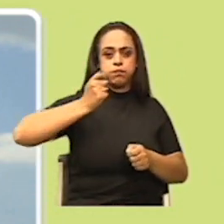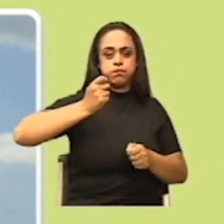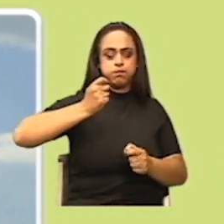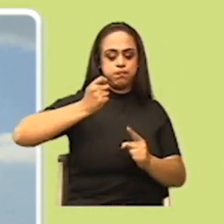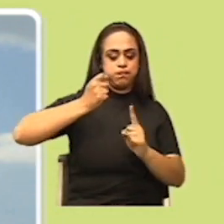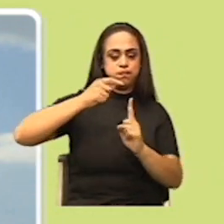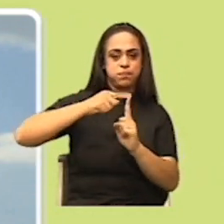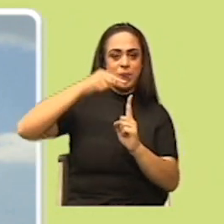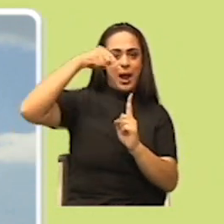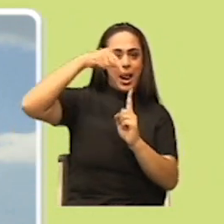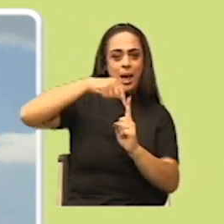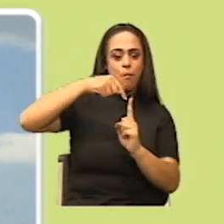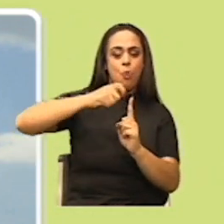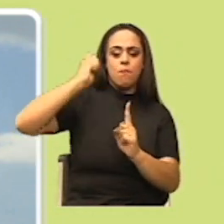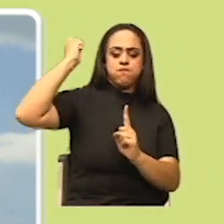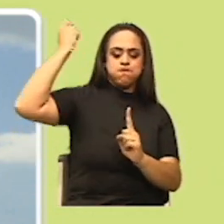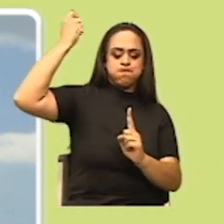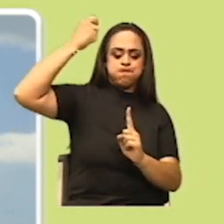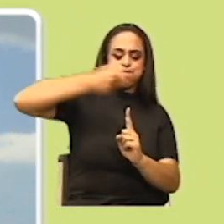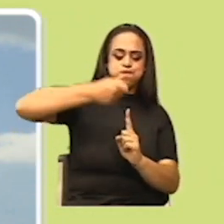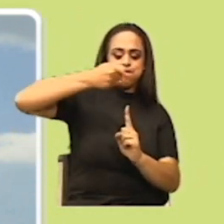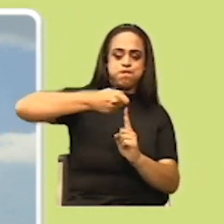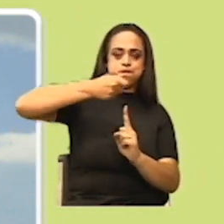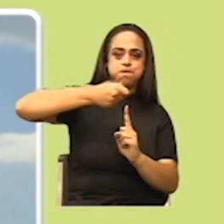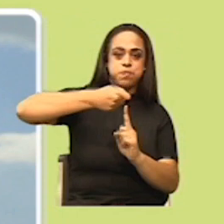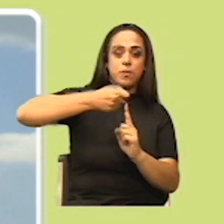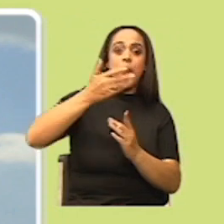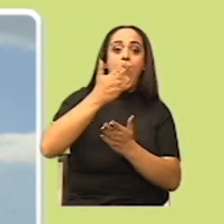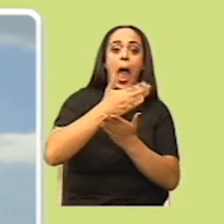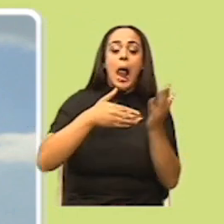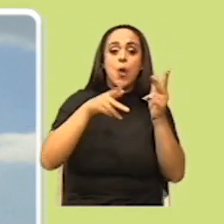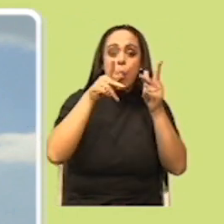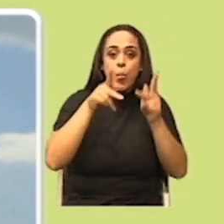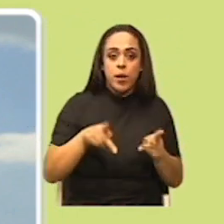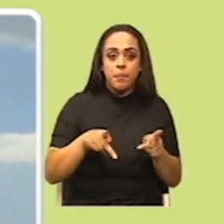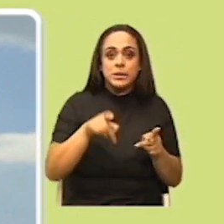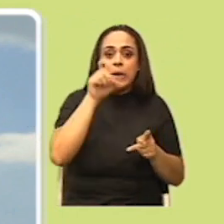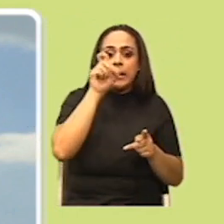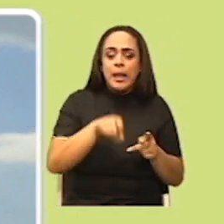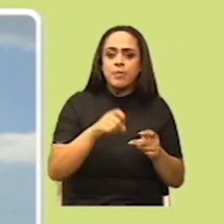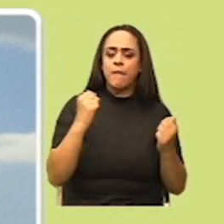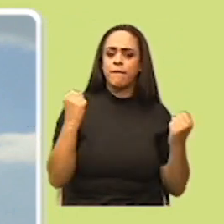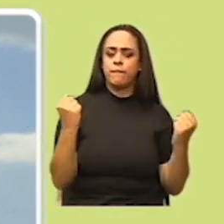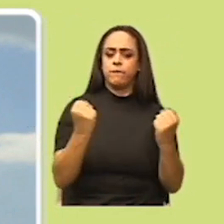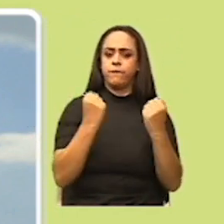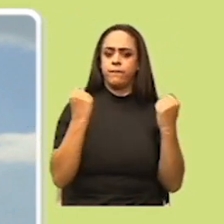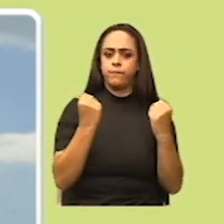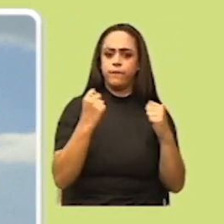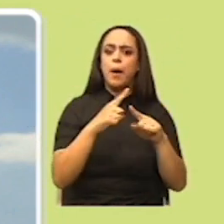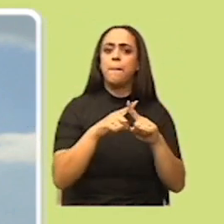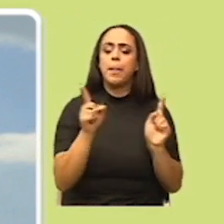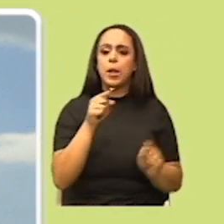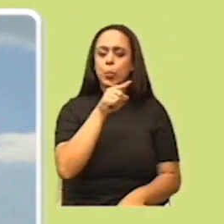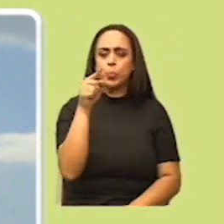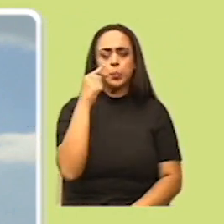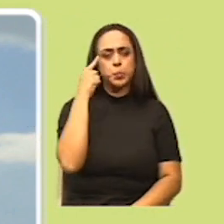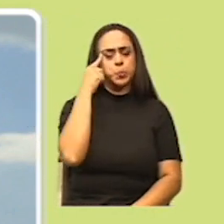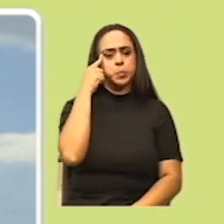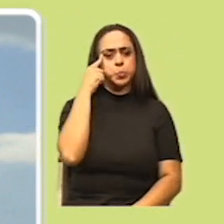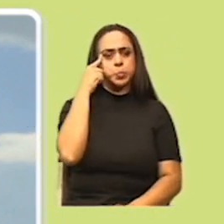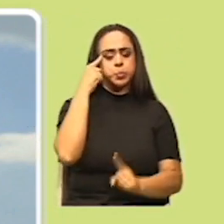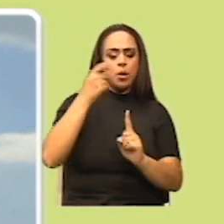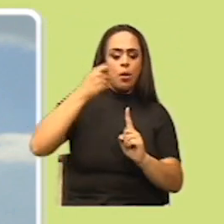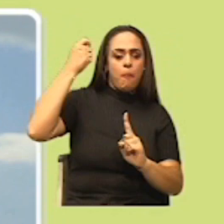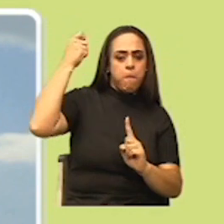fuerza sobre el clavo. Claramente, ¿verdad? Alguien tiene que ejercer esa fuerza. Pero, bueno, vamos a pensar que se va a martillar.